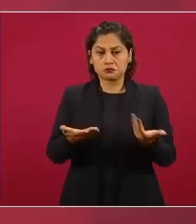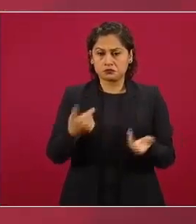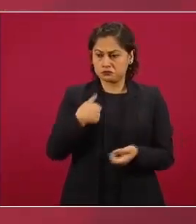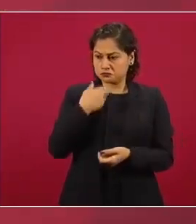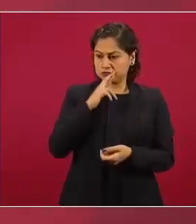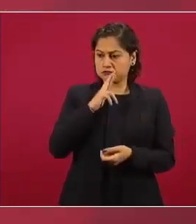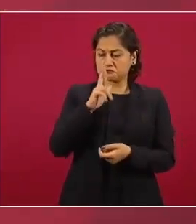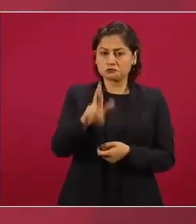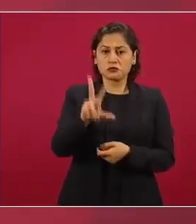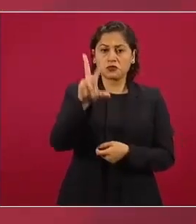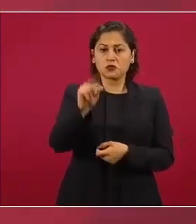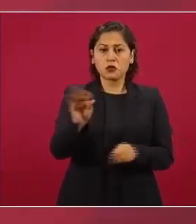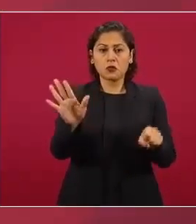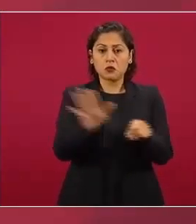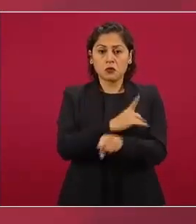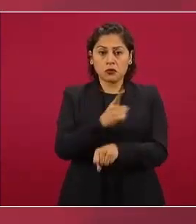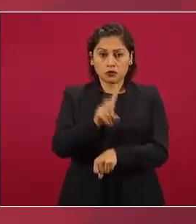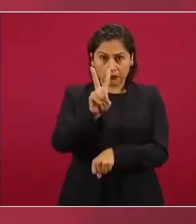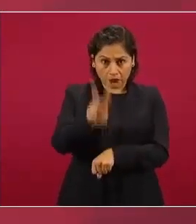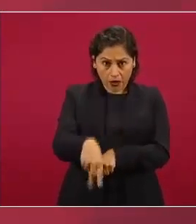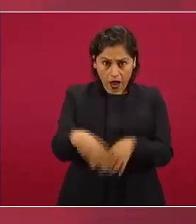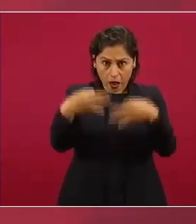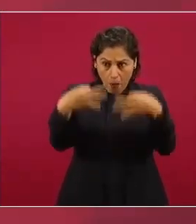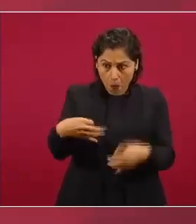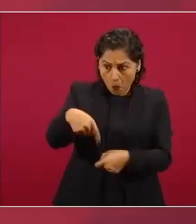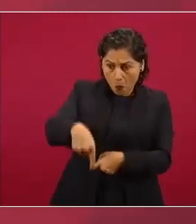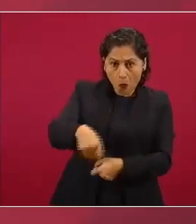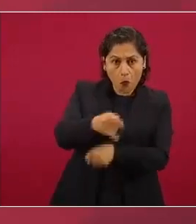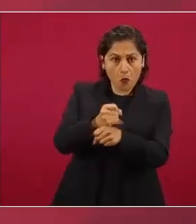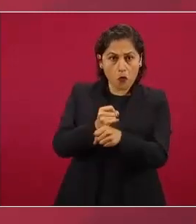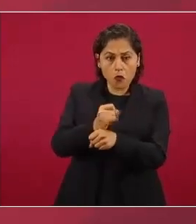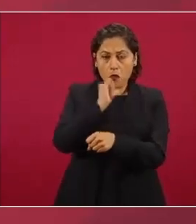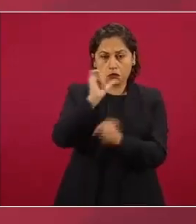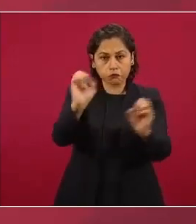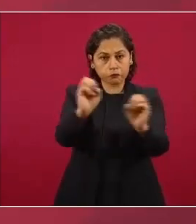ninguna investigación entonces